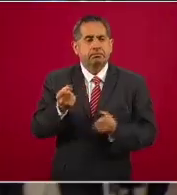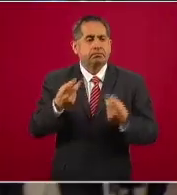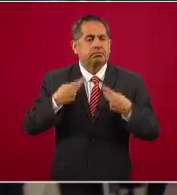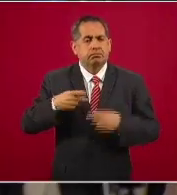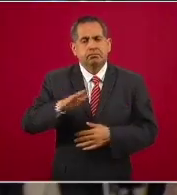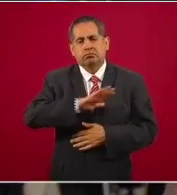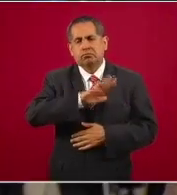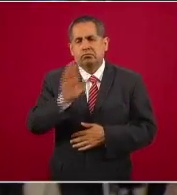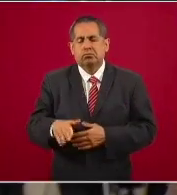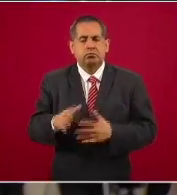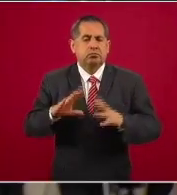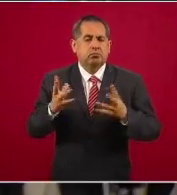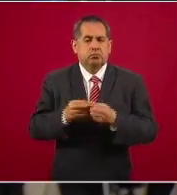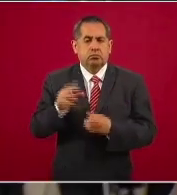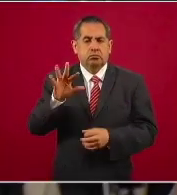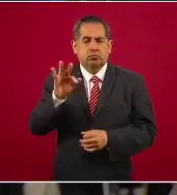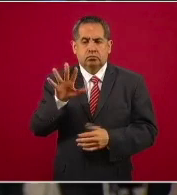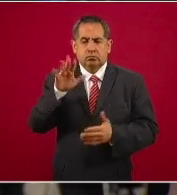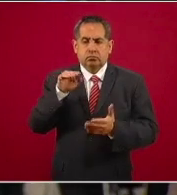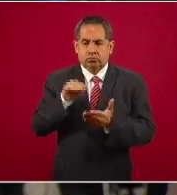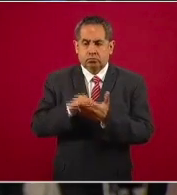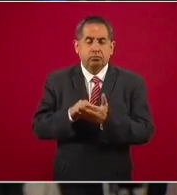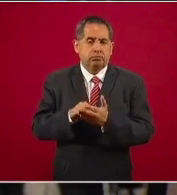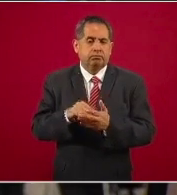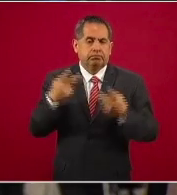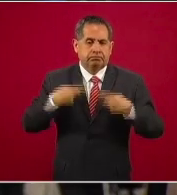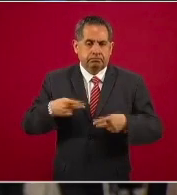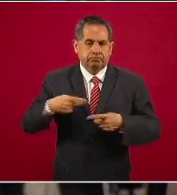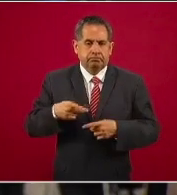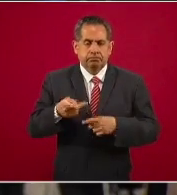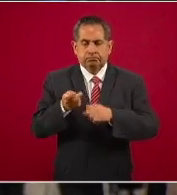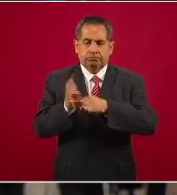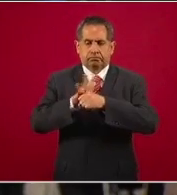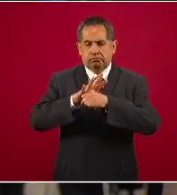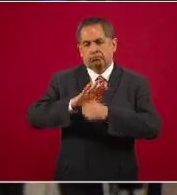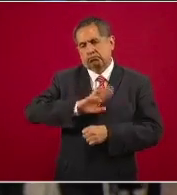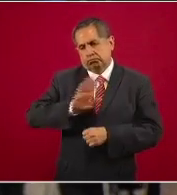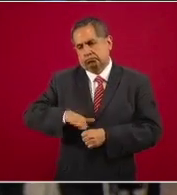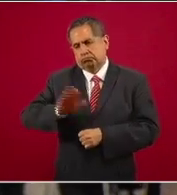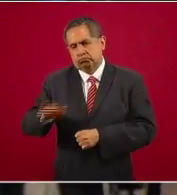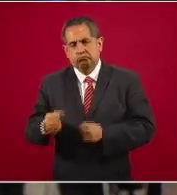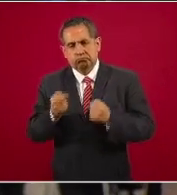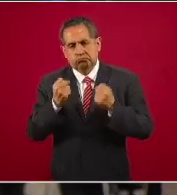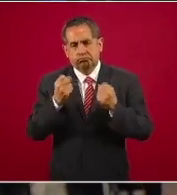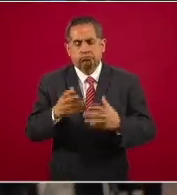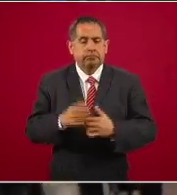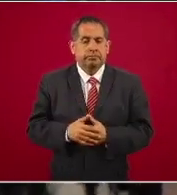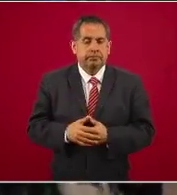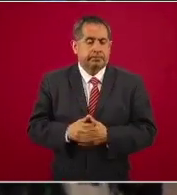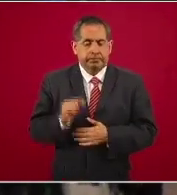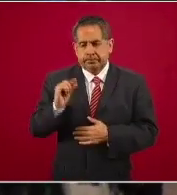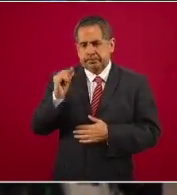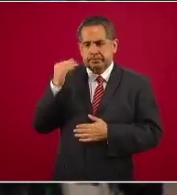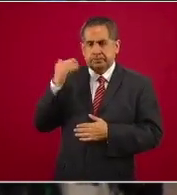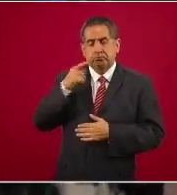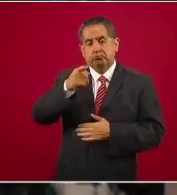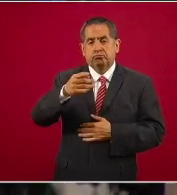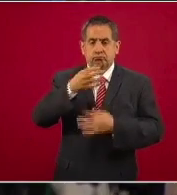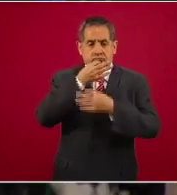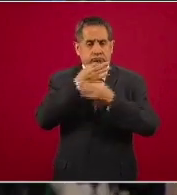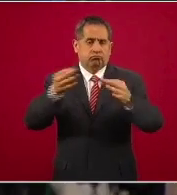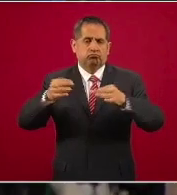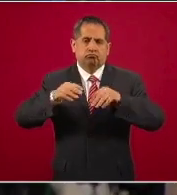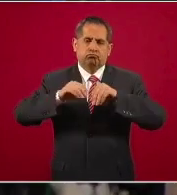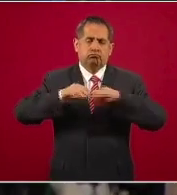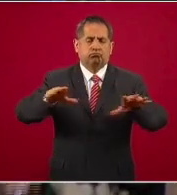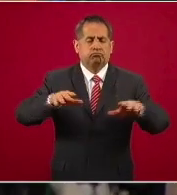más de 44 mil personas como consecuencia del COVID-19. En días recientes usted hizo un